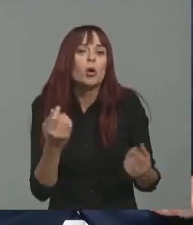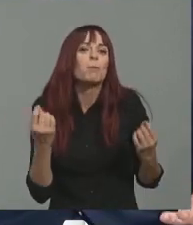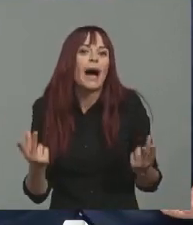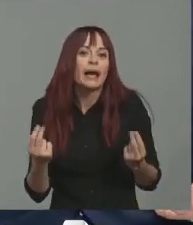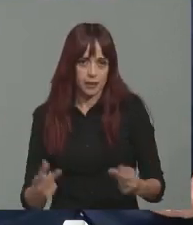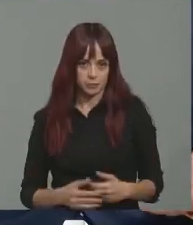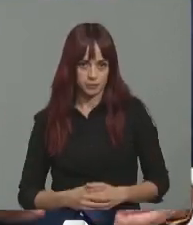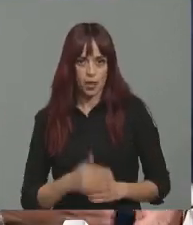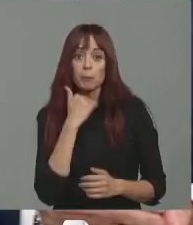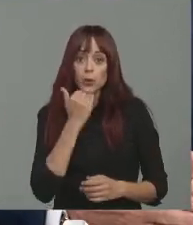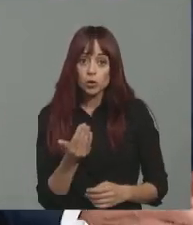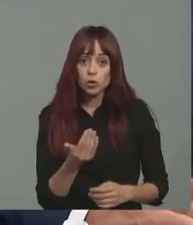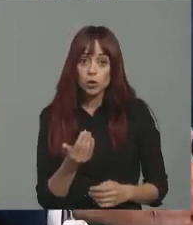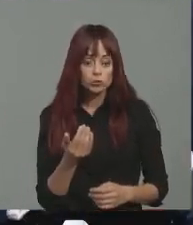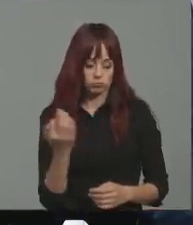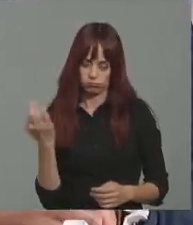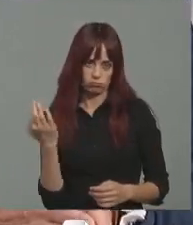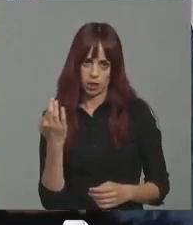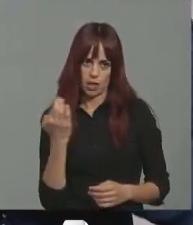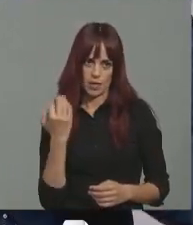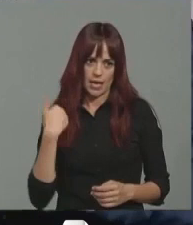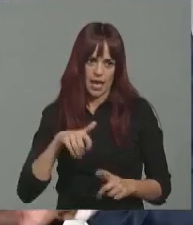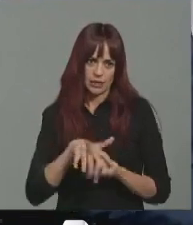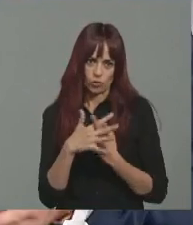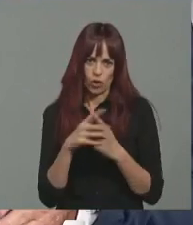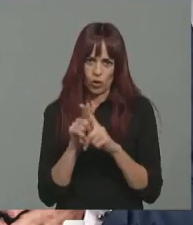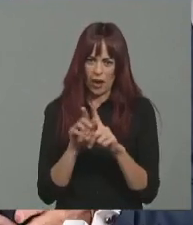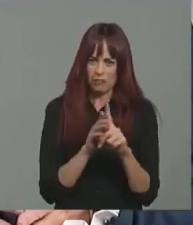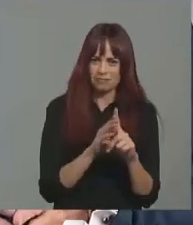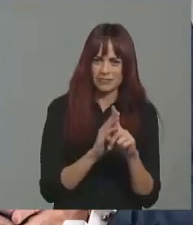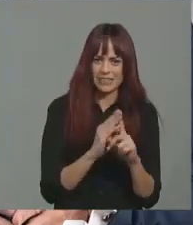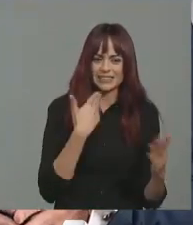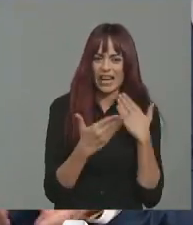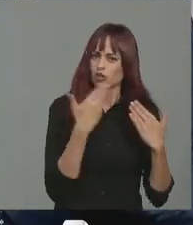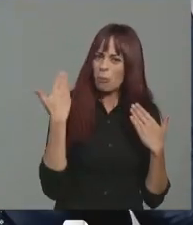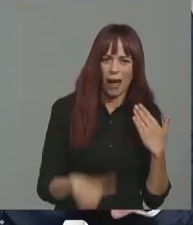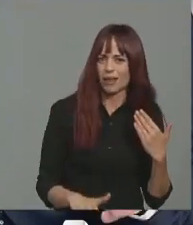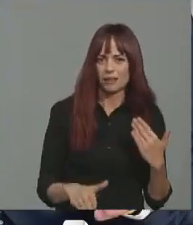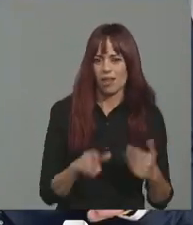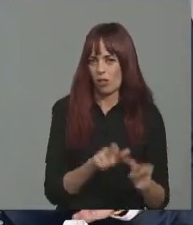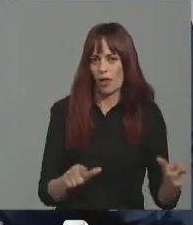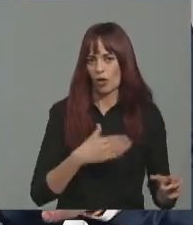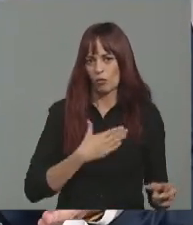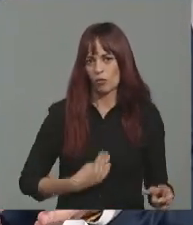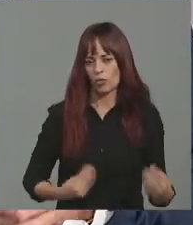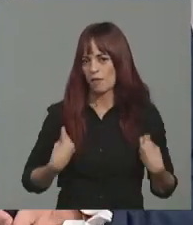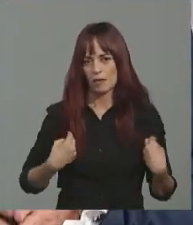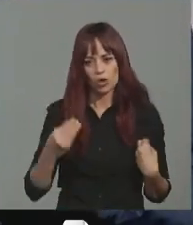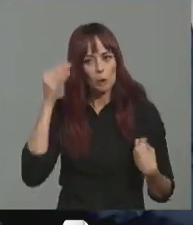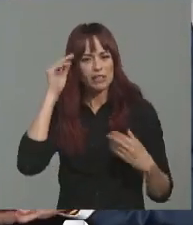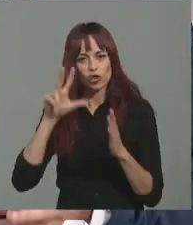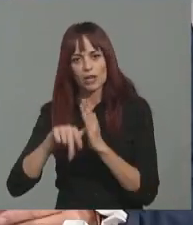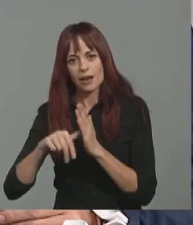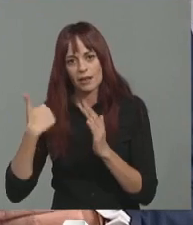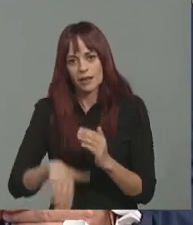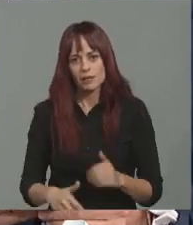¿Es demasiado pronto para que pongamos fin a este maltrato a las ciudadanas de la región? Yo creo que no, yo creo que es tarde. Yo creo